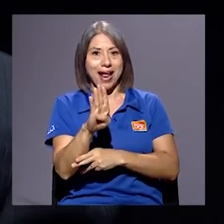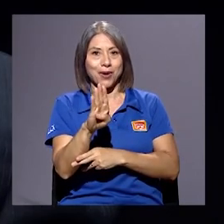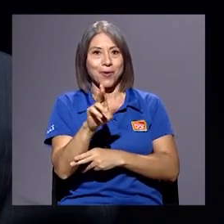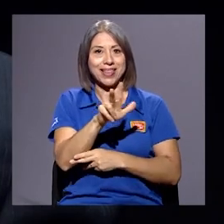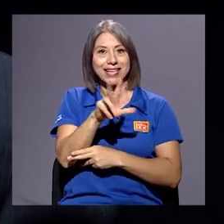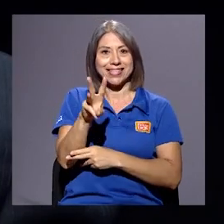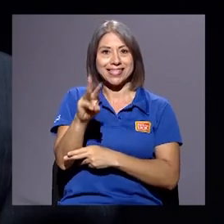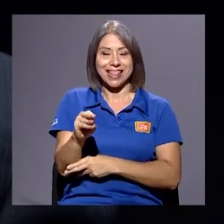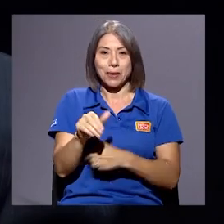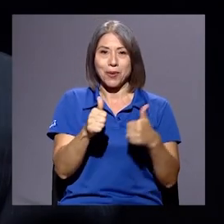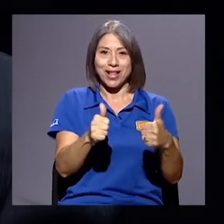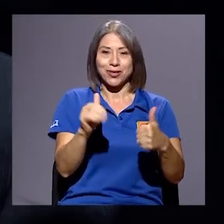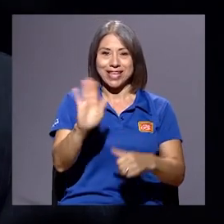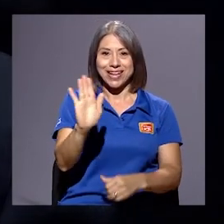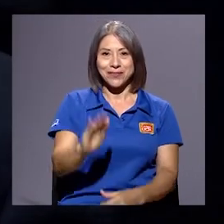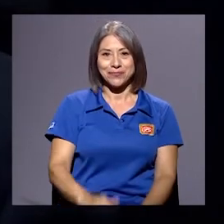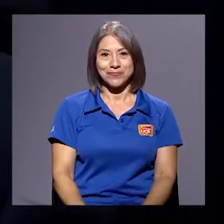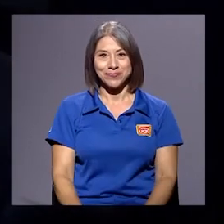Chao.